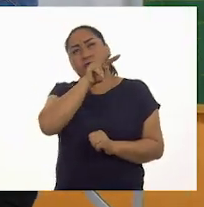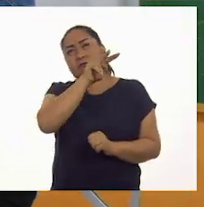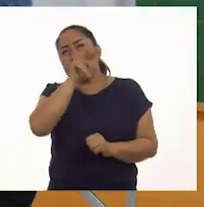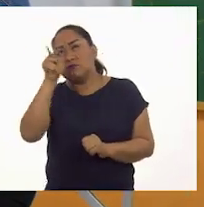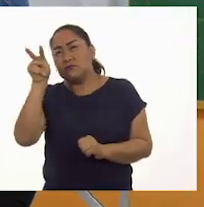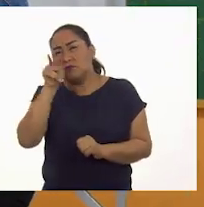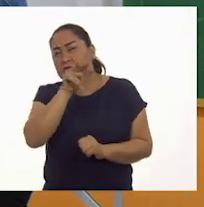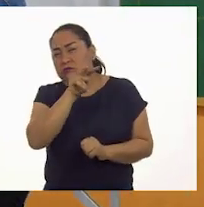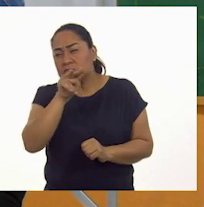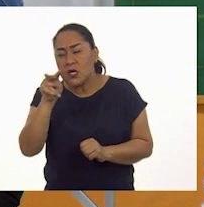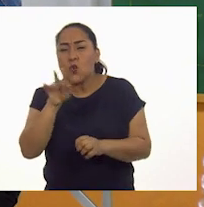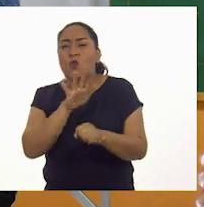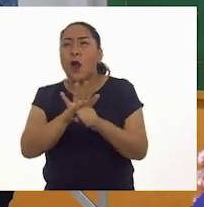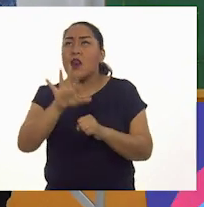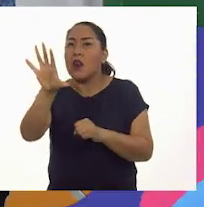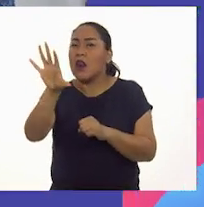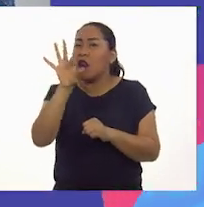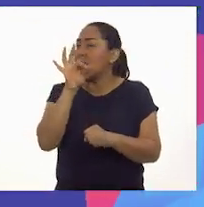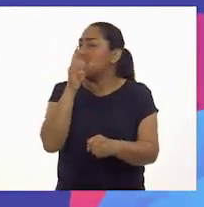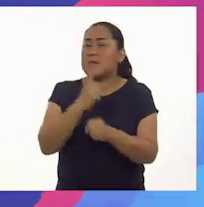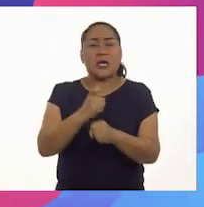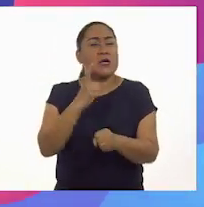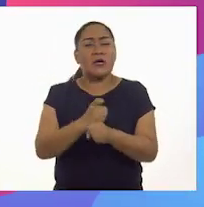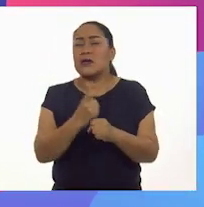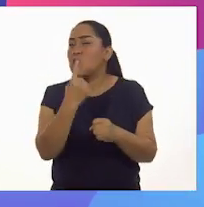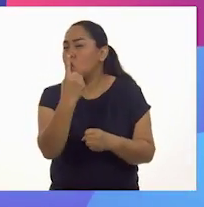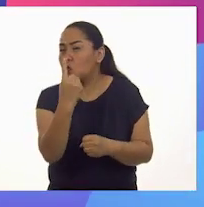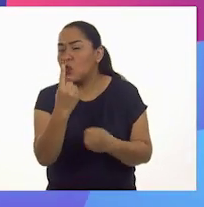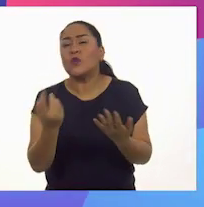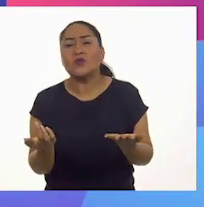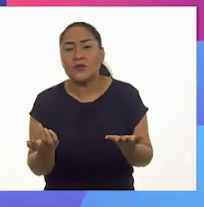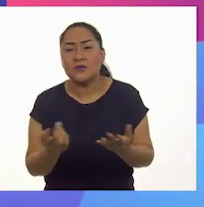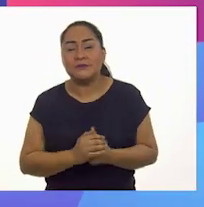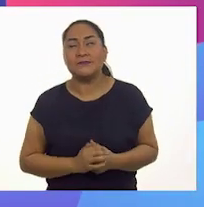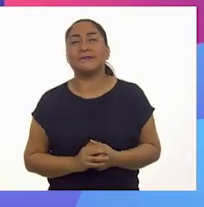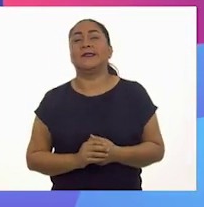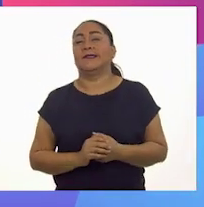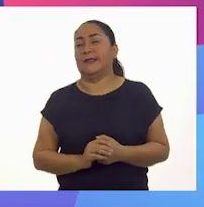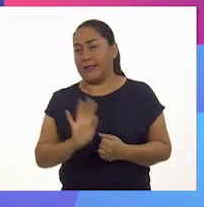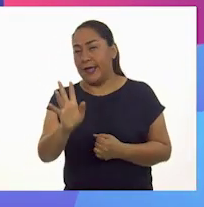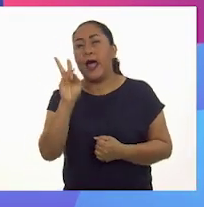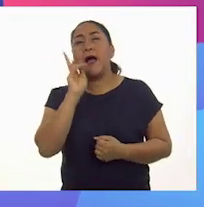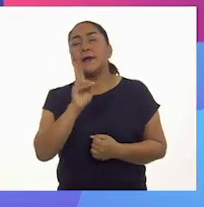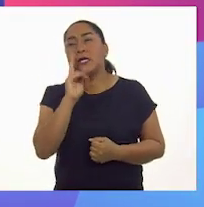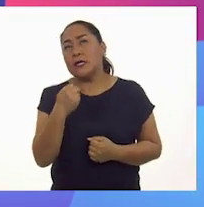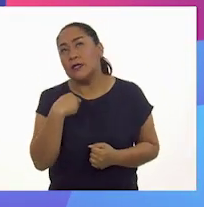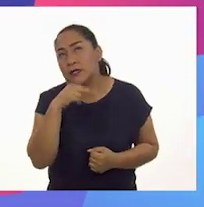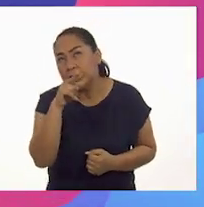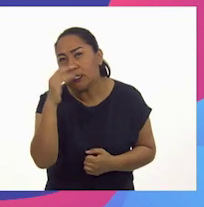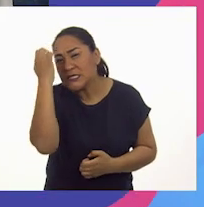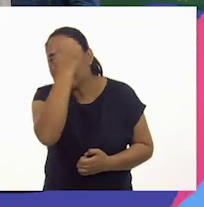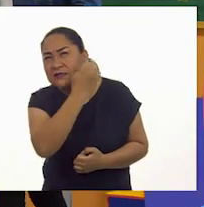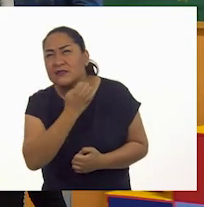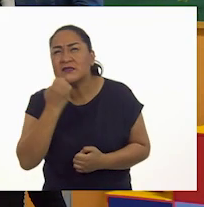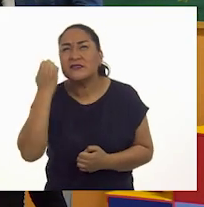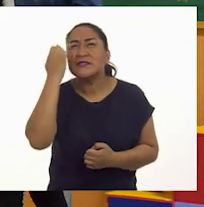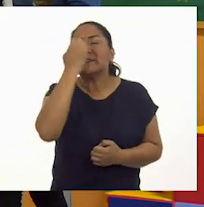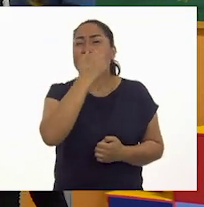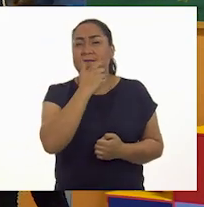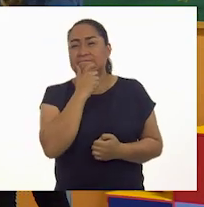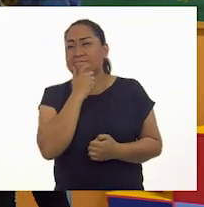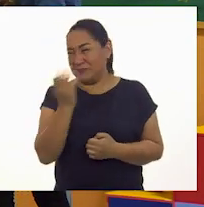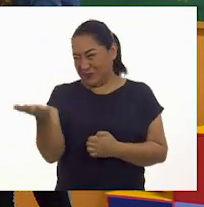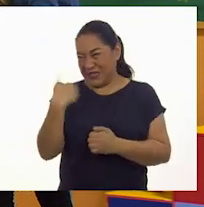El número uno. El número uno. A ver, vamos a verlas todas. Ayúdenme. Vamos a hacer equipo.